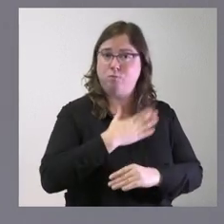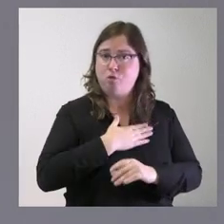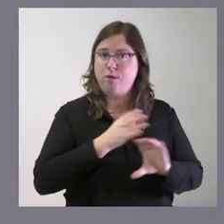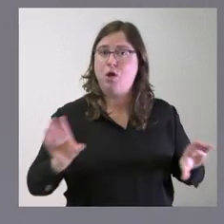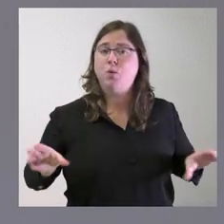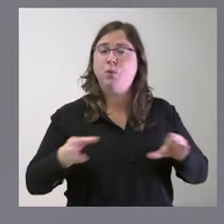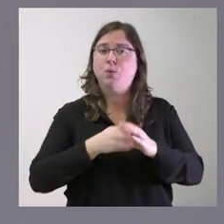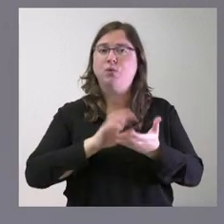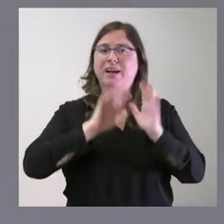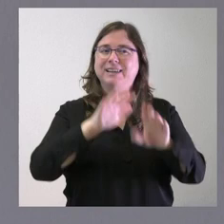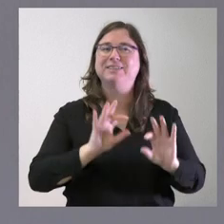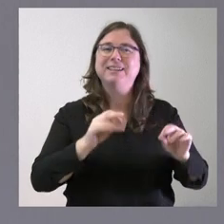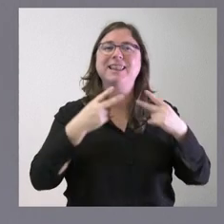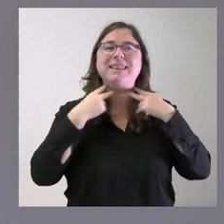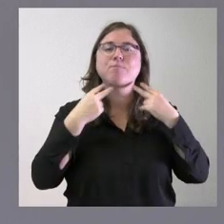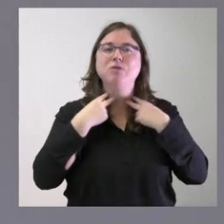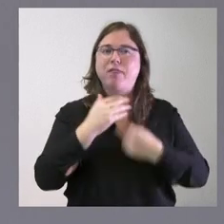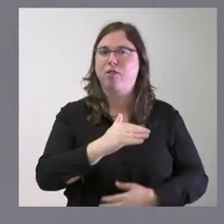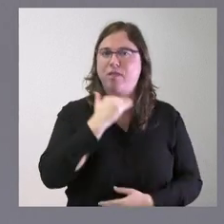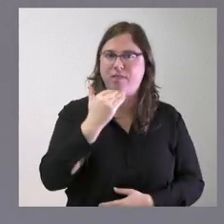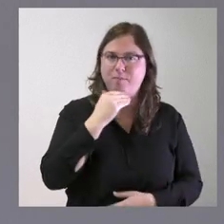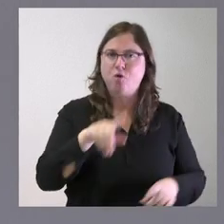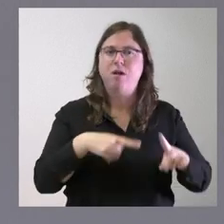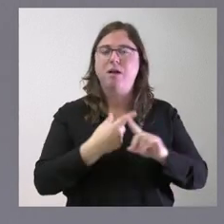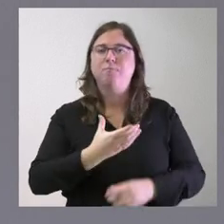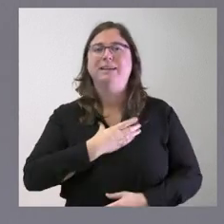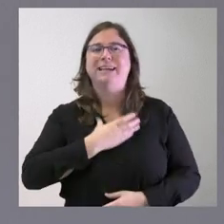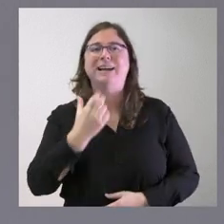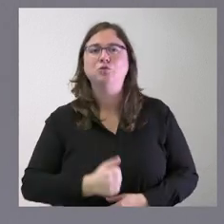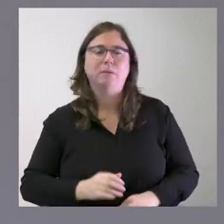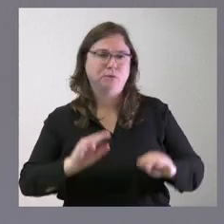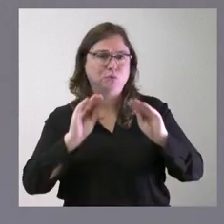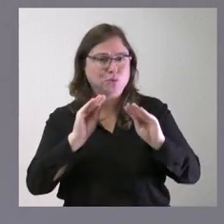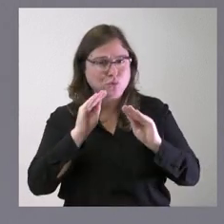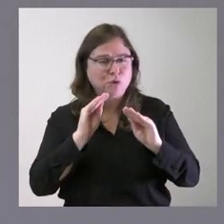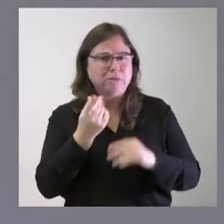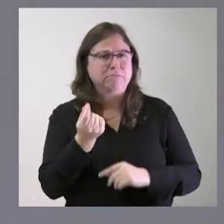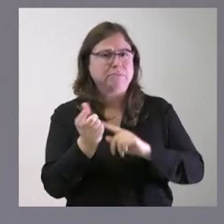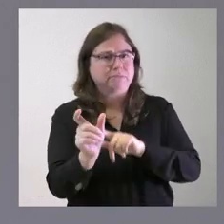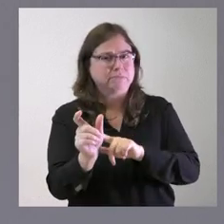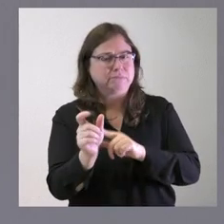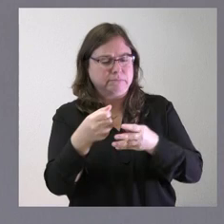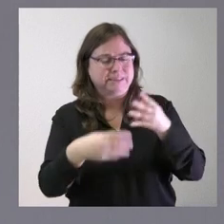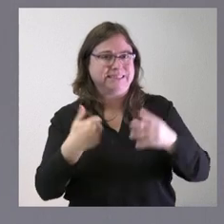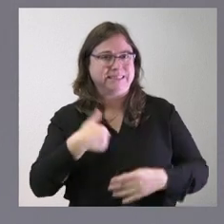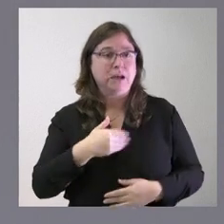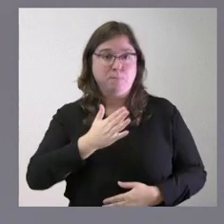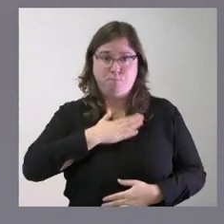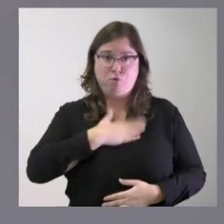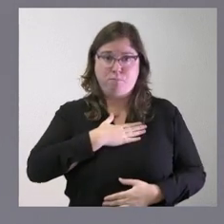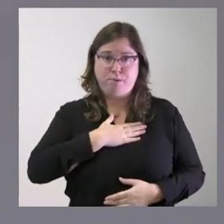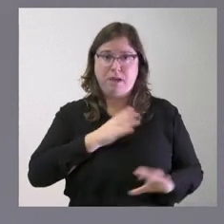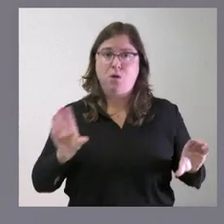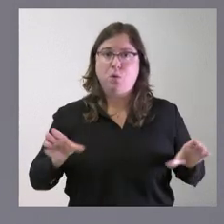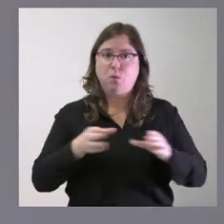Diputación Provincial de Zamora y del Ayuntamiento de Benavente eran unas cuantías que se habían establecido la de la Junta de Castilla y León si no